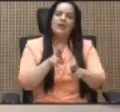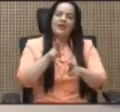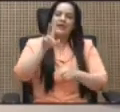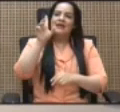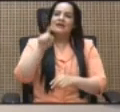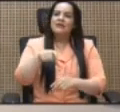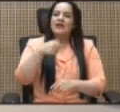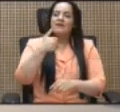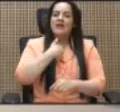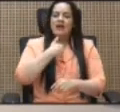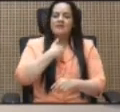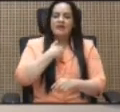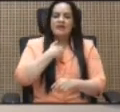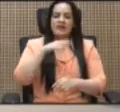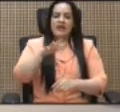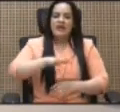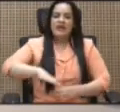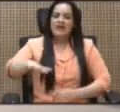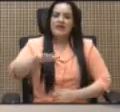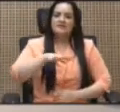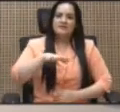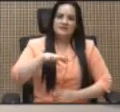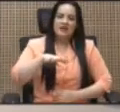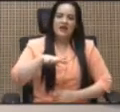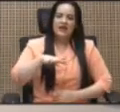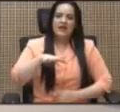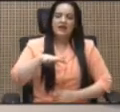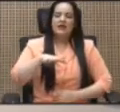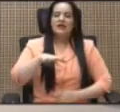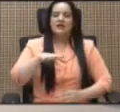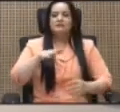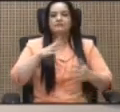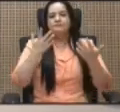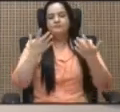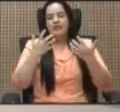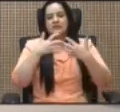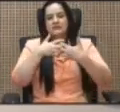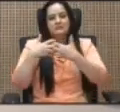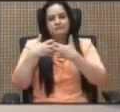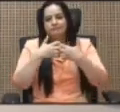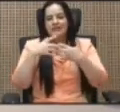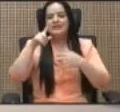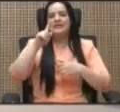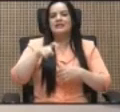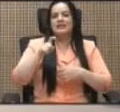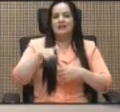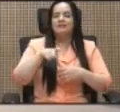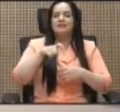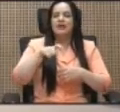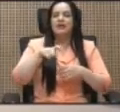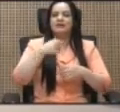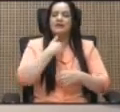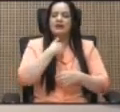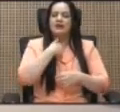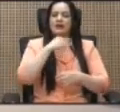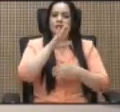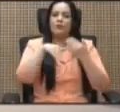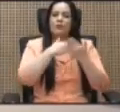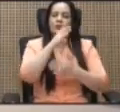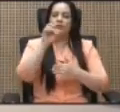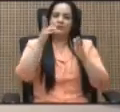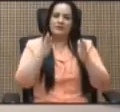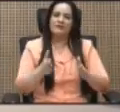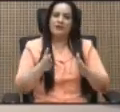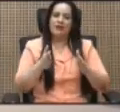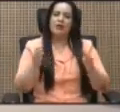que haber en esa sintonía que todos los costarricenses tenemos que tener para con nuestros hermanos